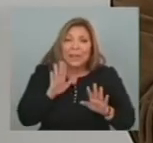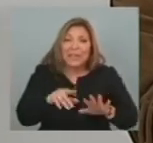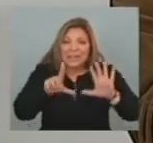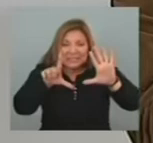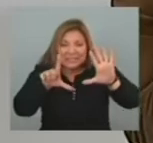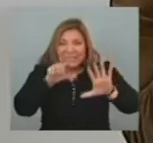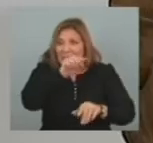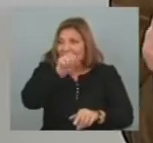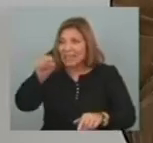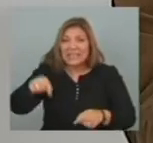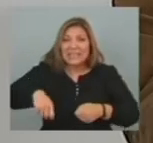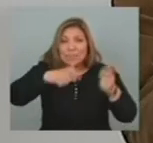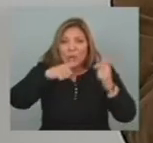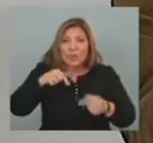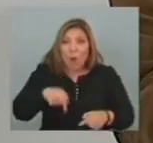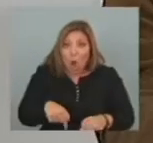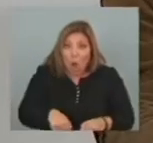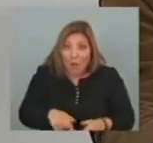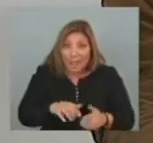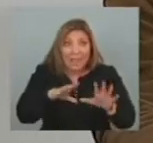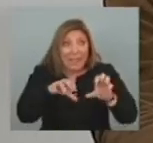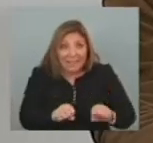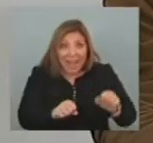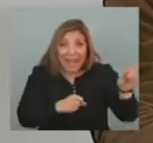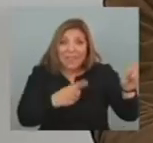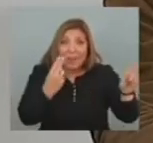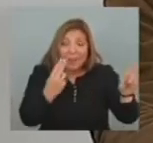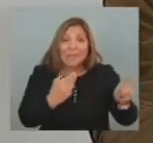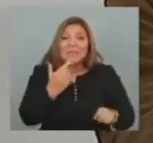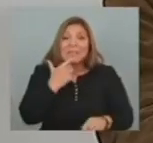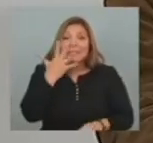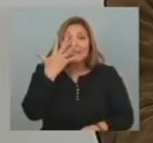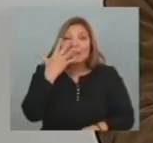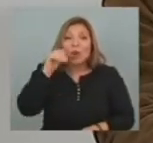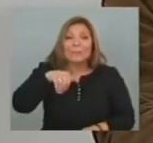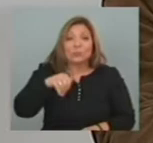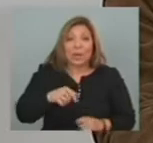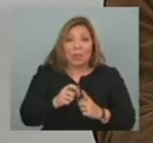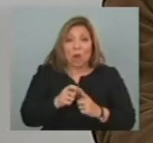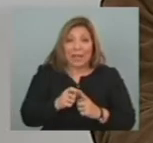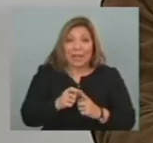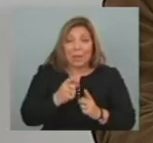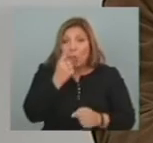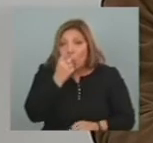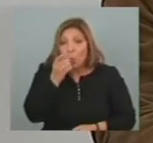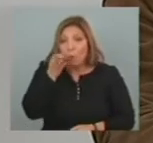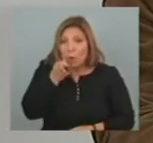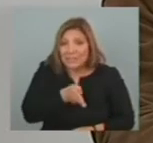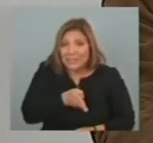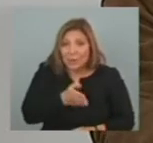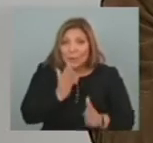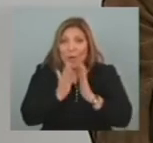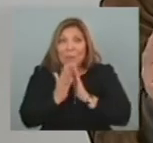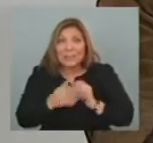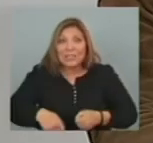7 7 exportaciones Al día de hoy Están trancadas En Argentina Que representan 5 millones de dólares Es el 1% Del comercio